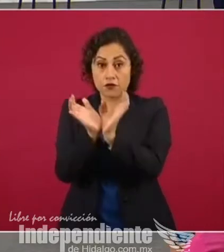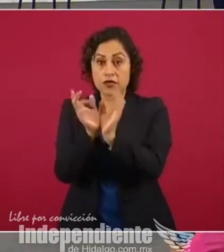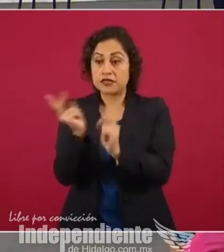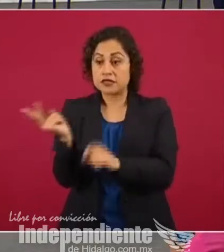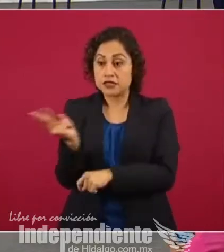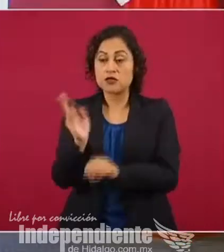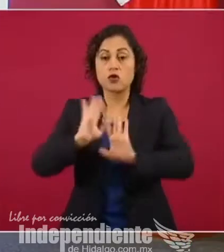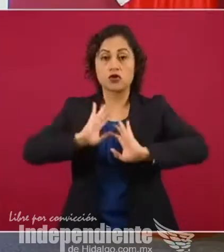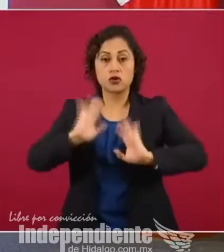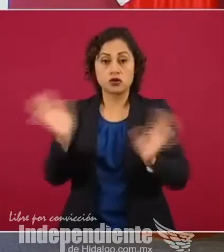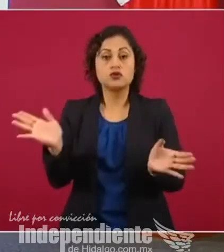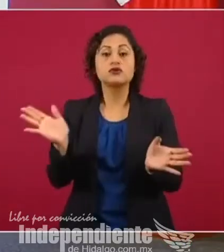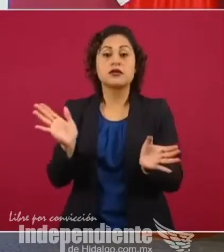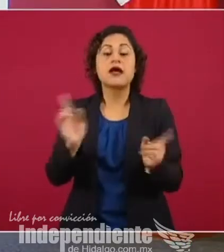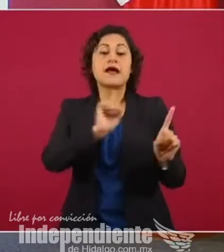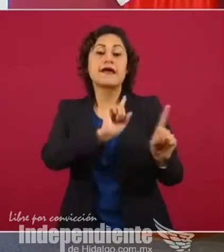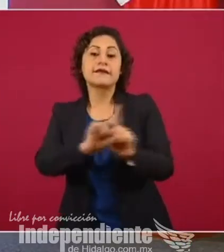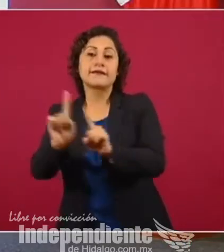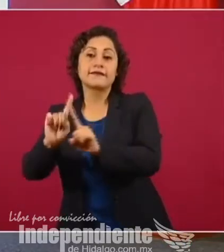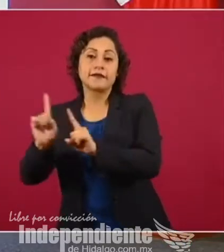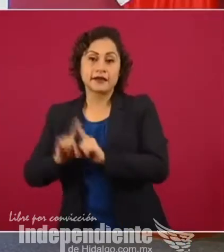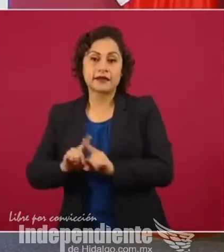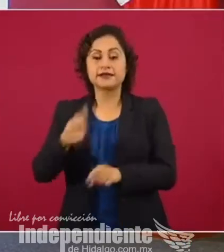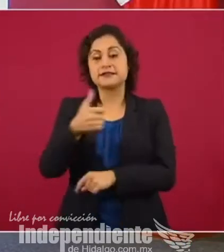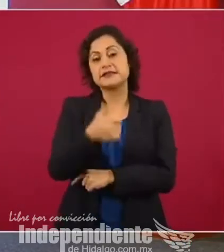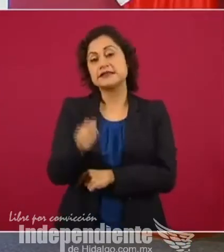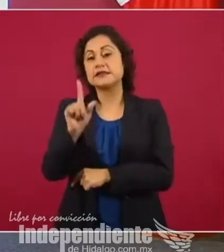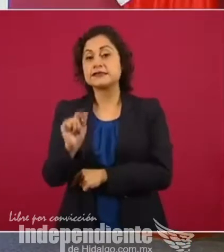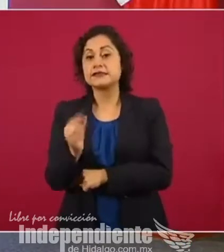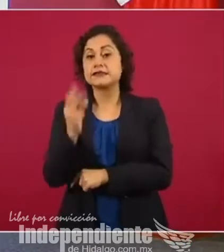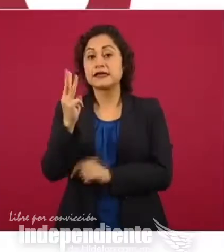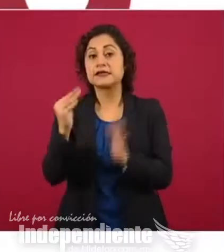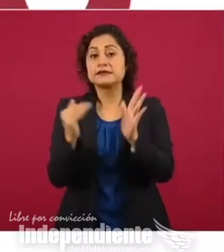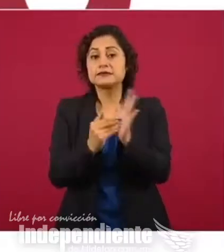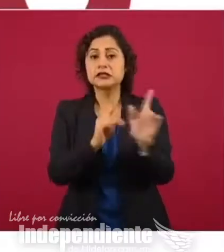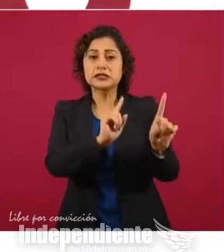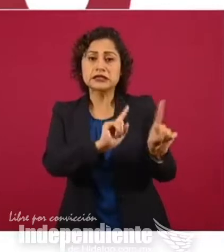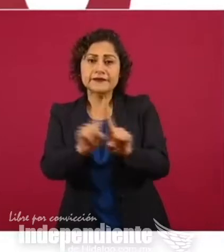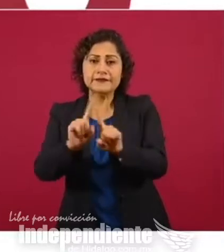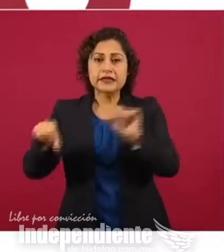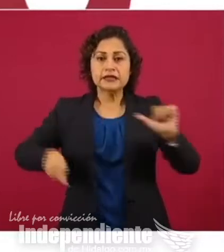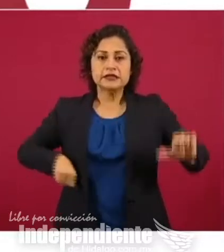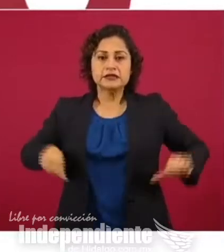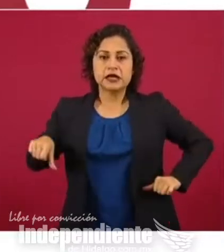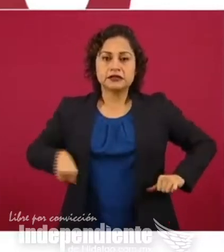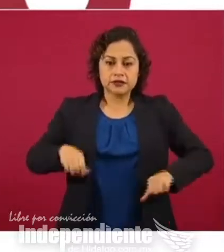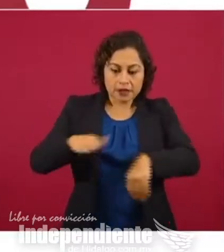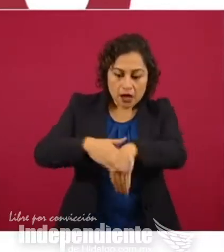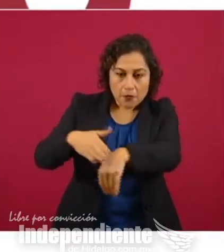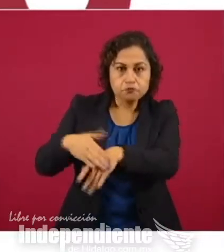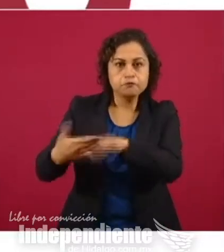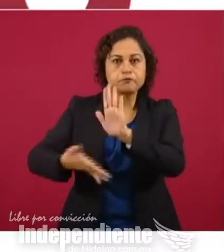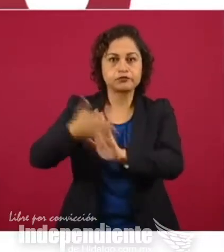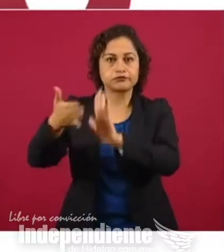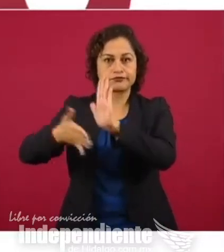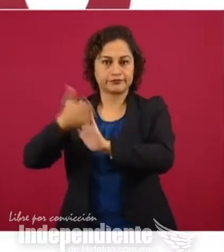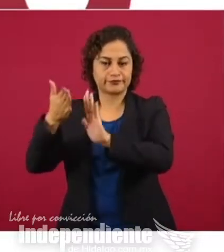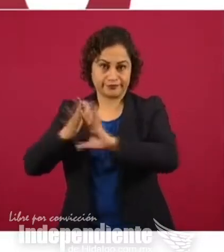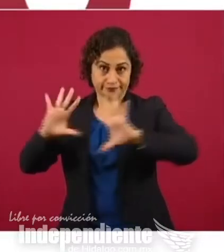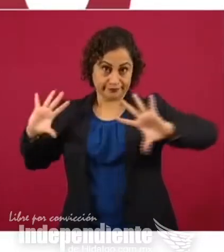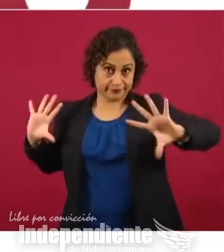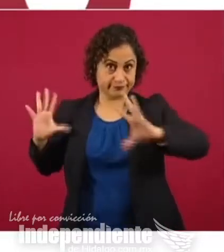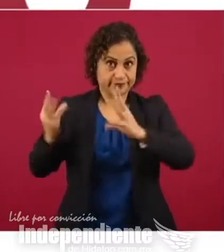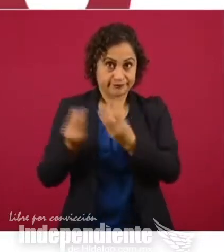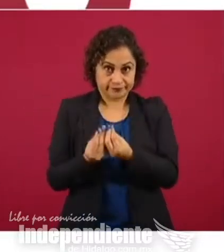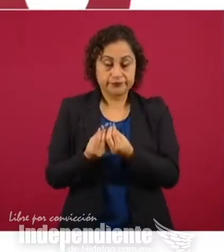puesto en marcha más de 363 mil acciones de autoproducción. Ese es el número global que hemos ya al día de hoy,